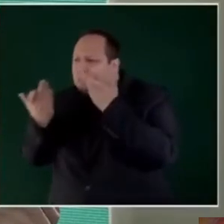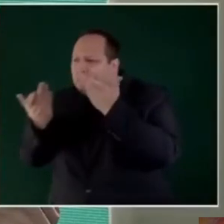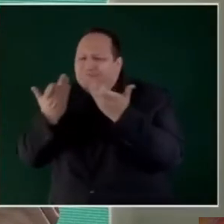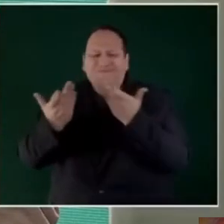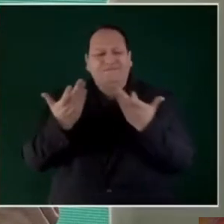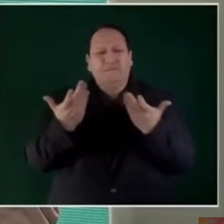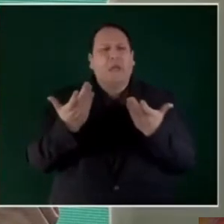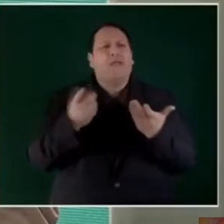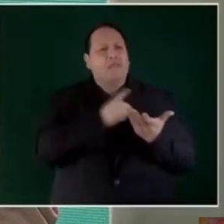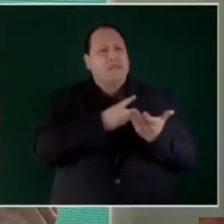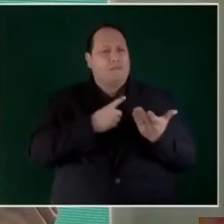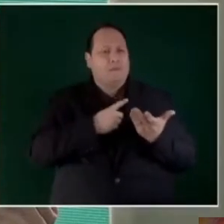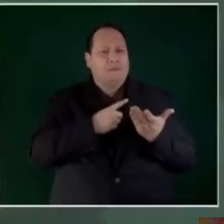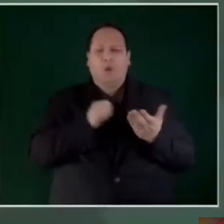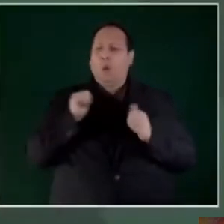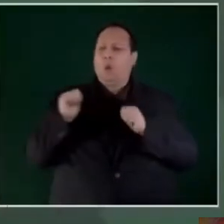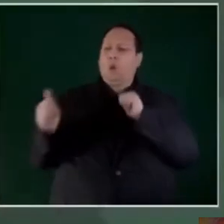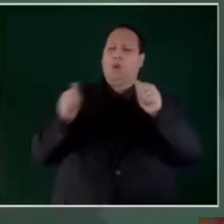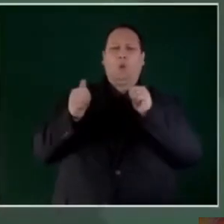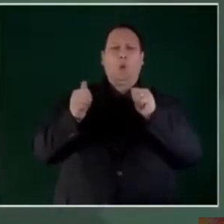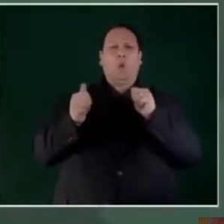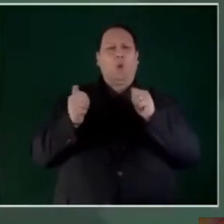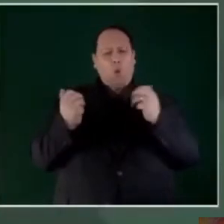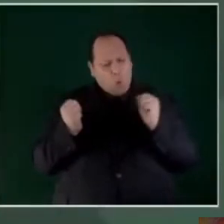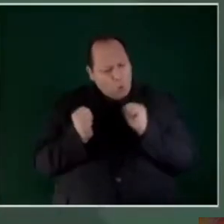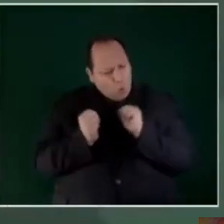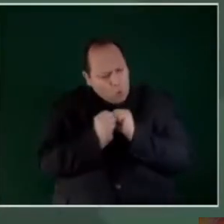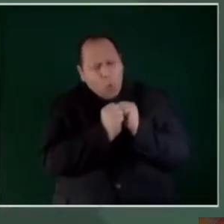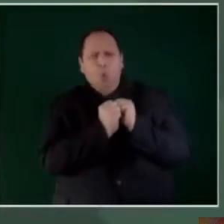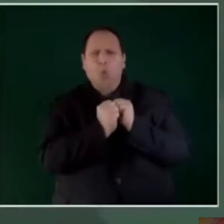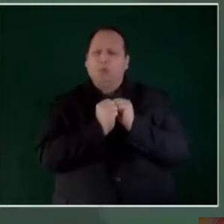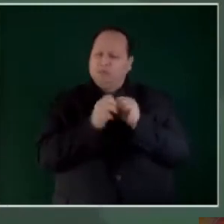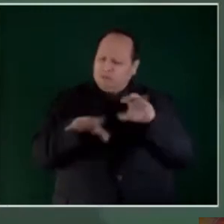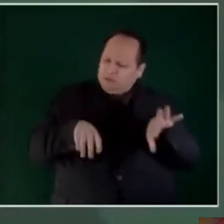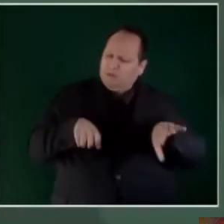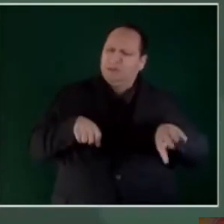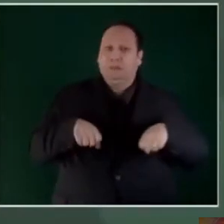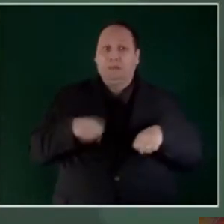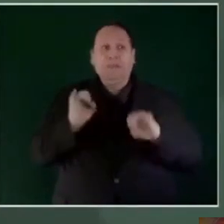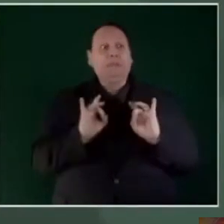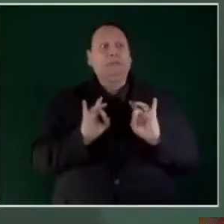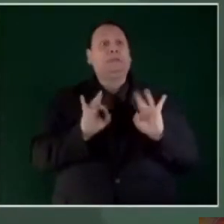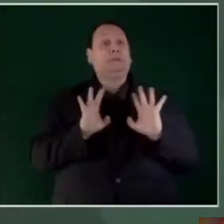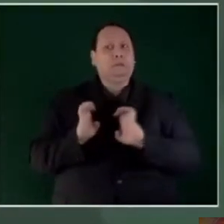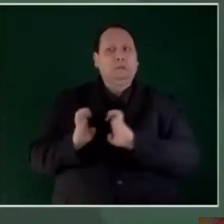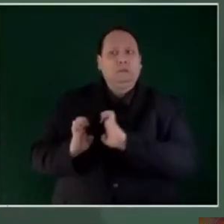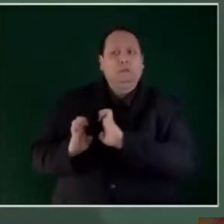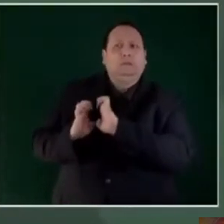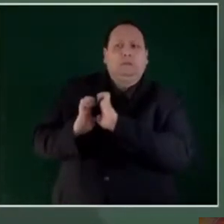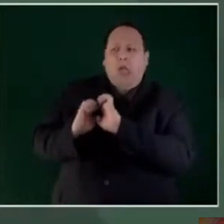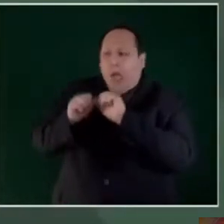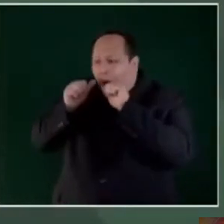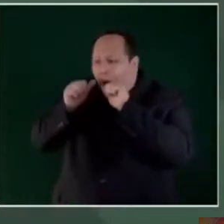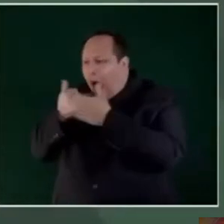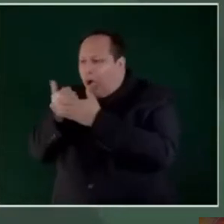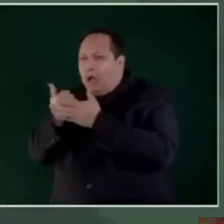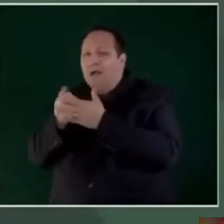del esfuerzo conjunto oportuno para enfrentar siniestros,